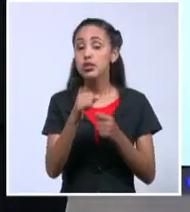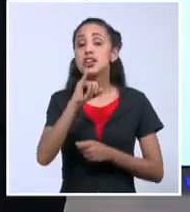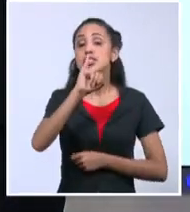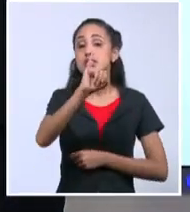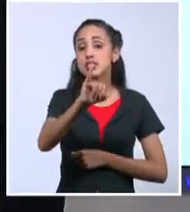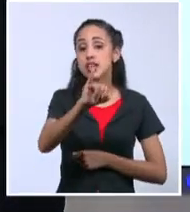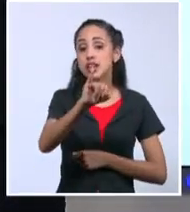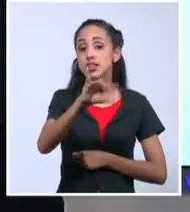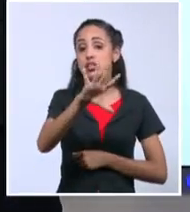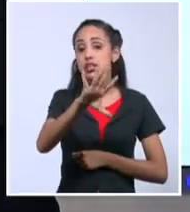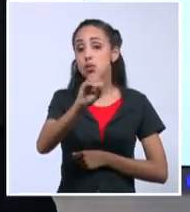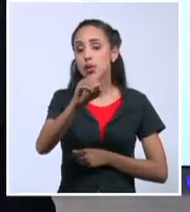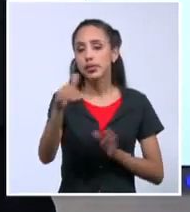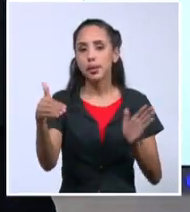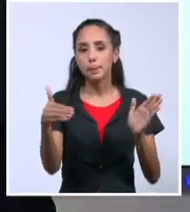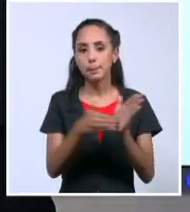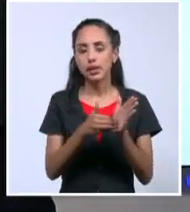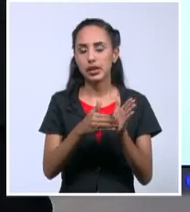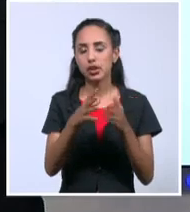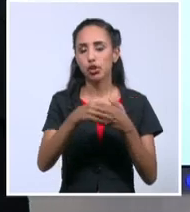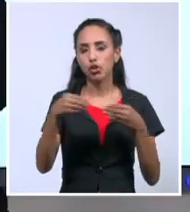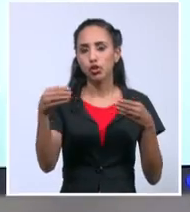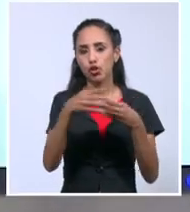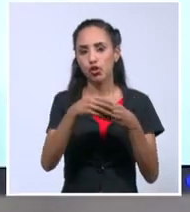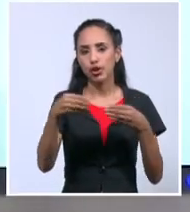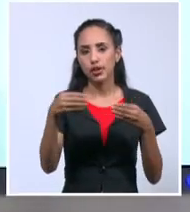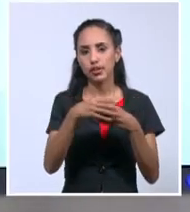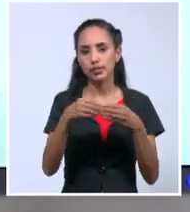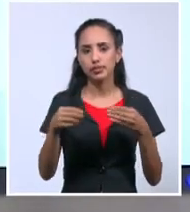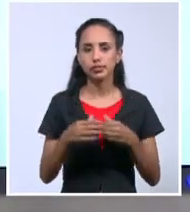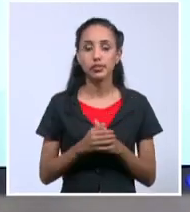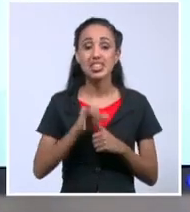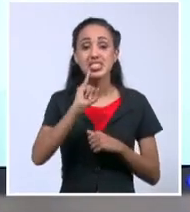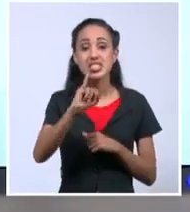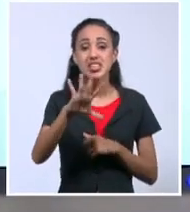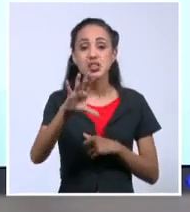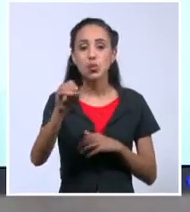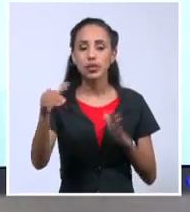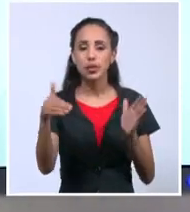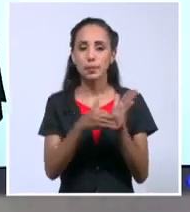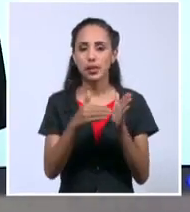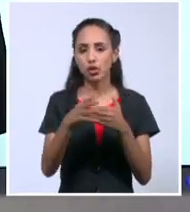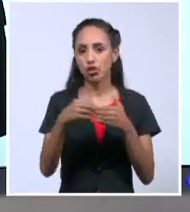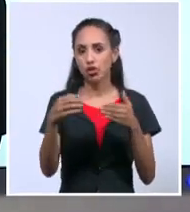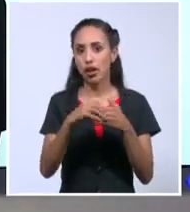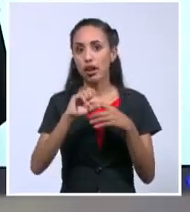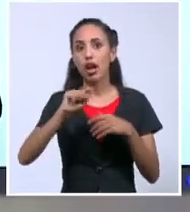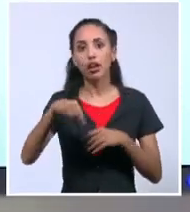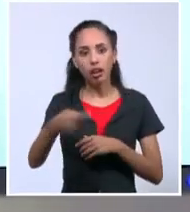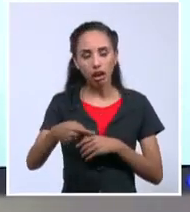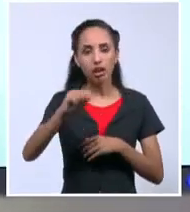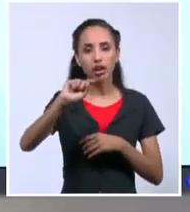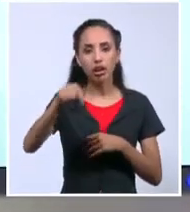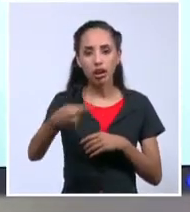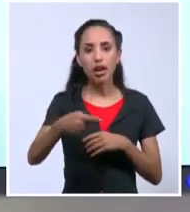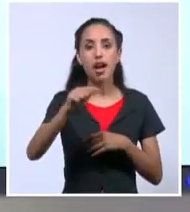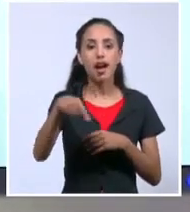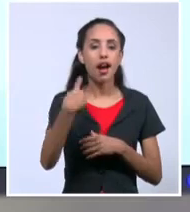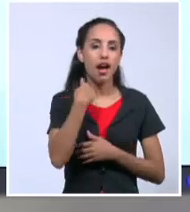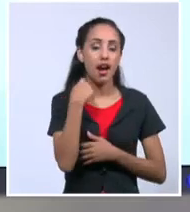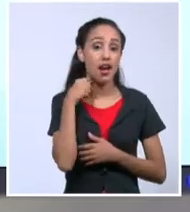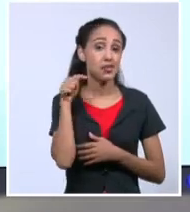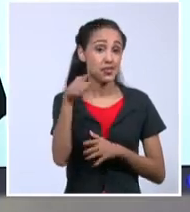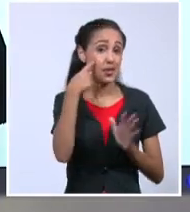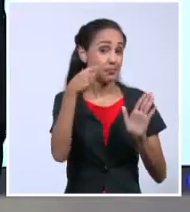.000 dólares. 650.000 dólares cada año. Aquí estamos ante otro